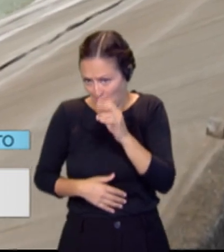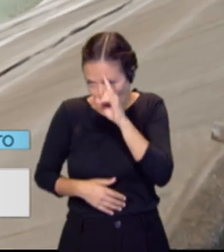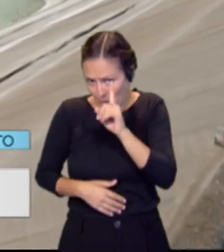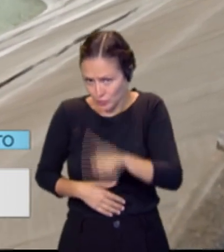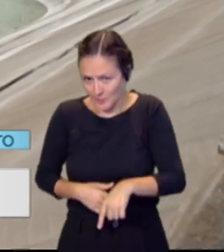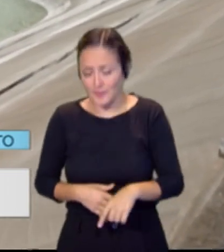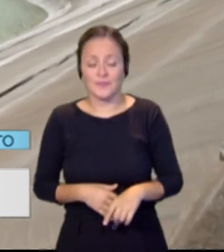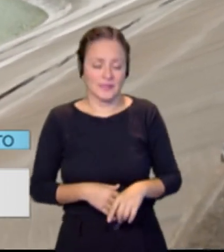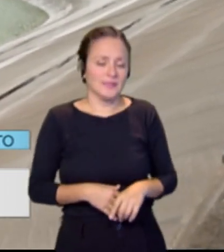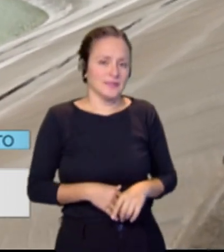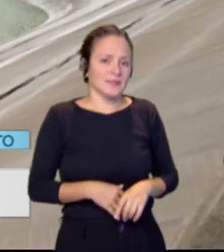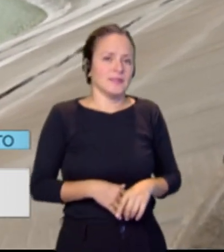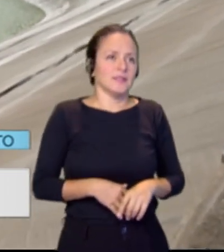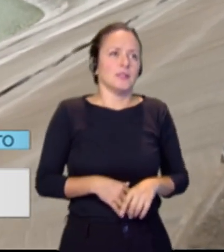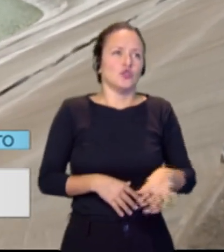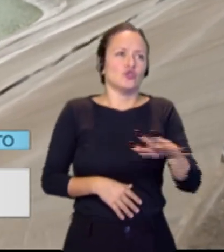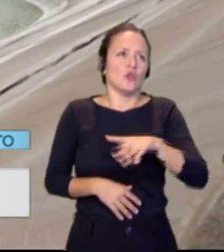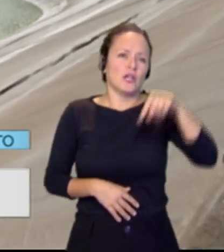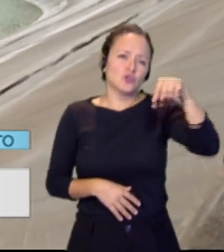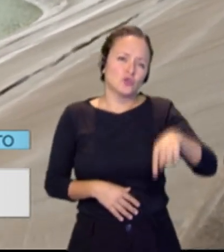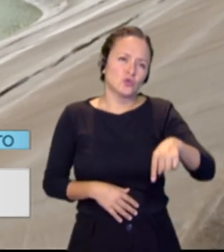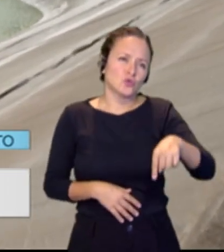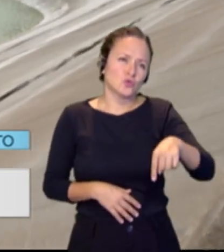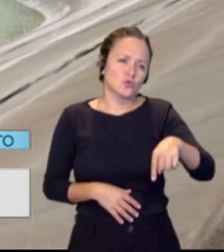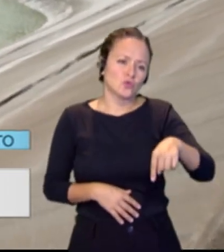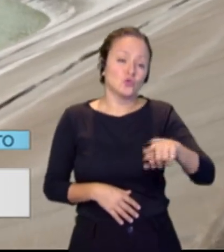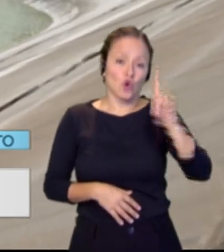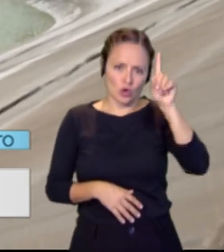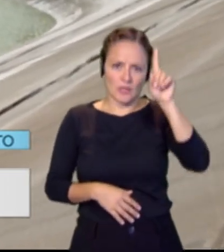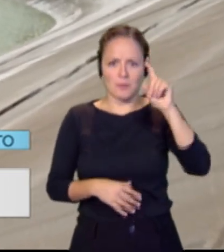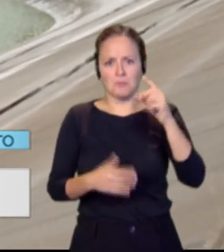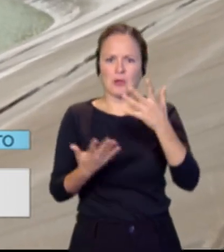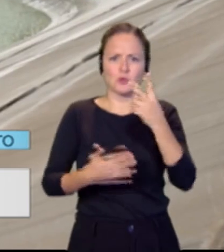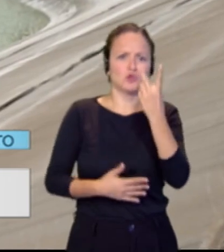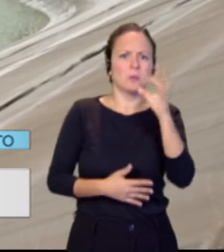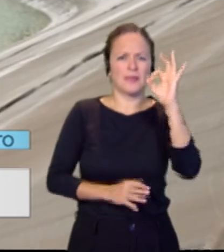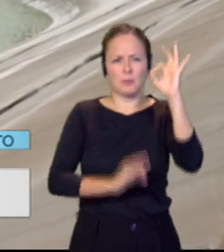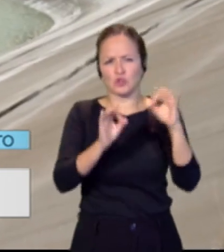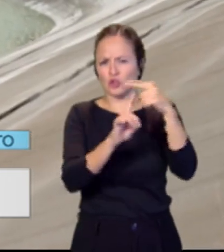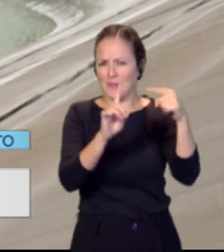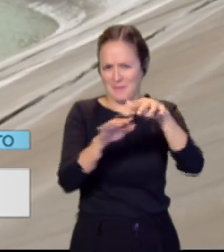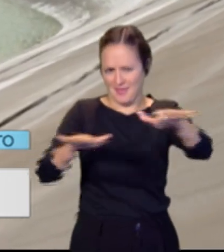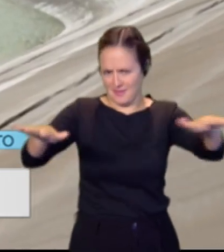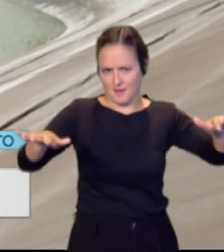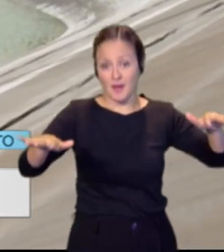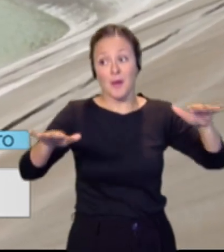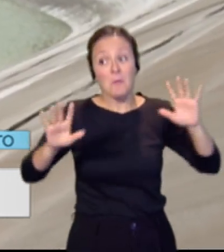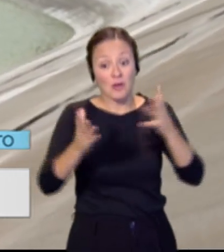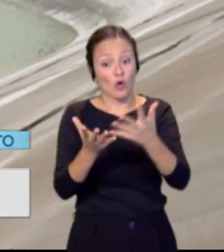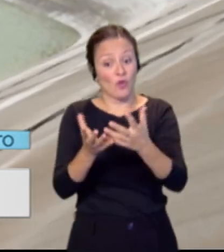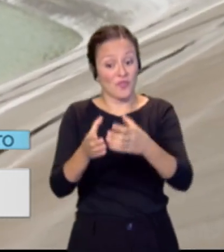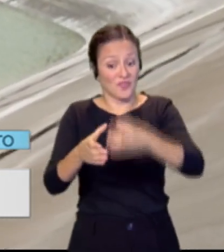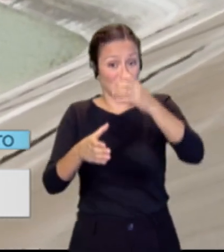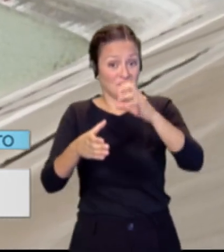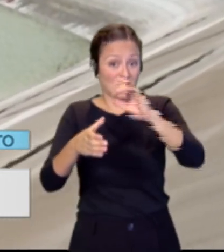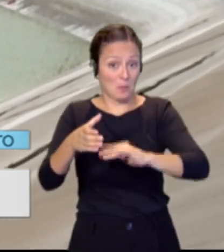en el norte estamos hablando de una capacidad entre el 20% de media. Sin embargo, hay depósitos, como te comentaba, o balsas que